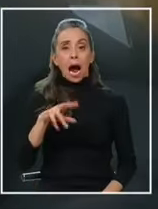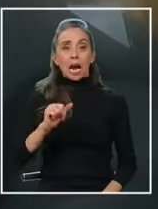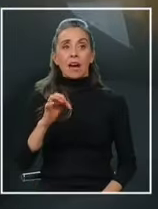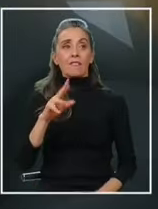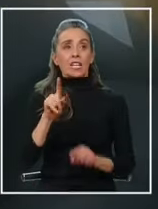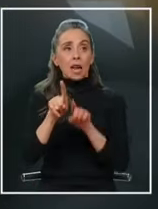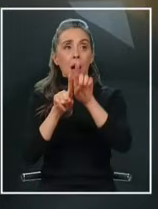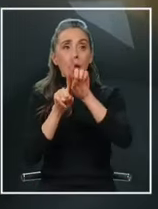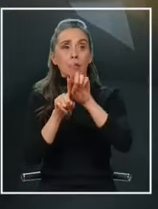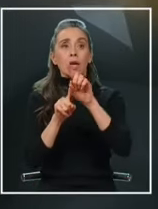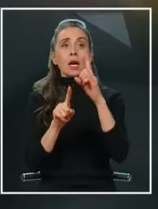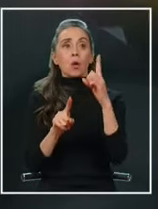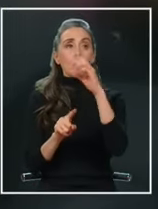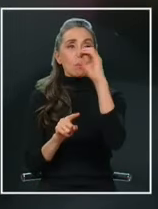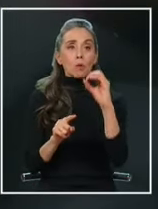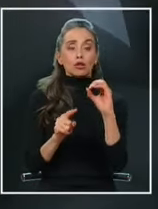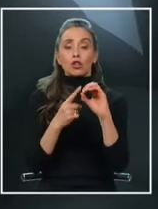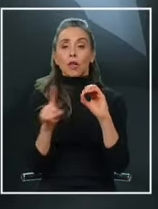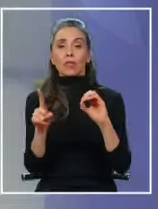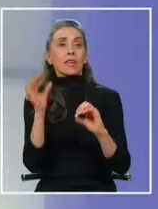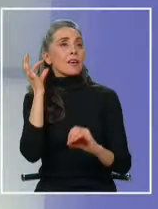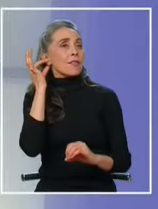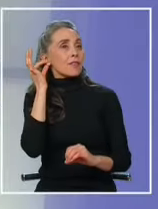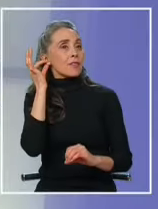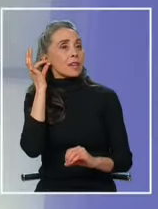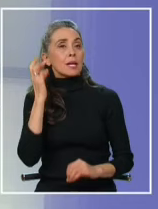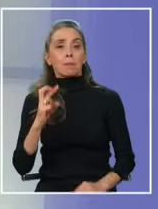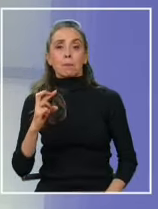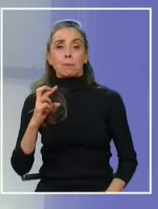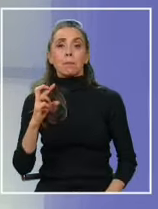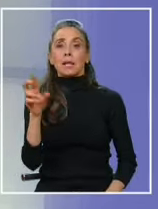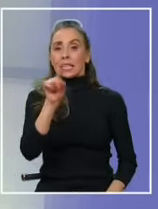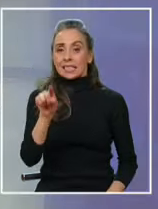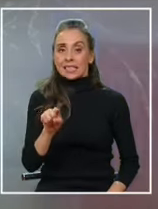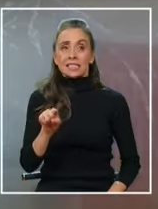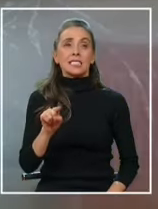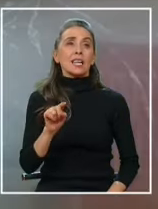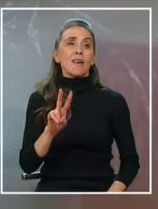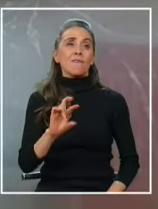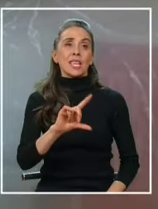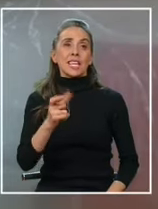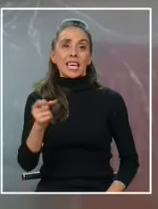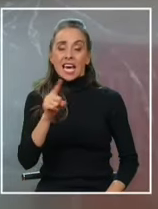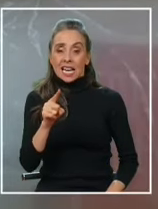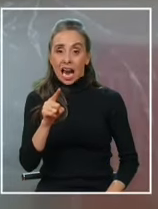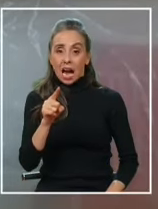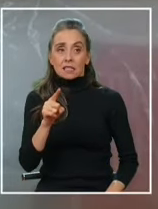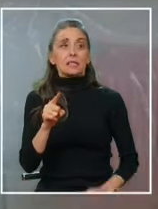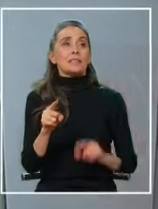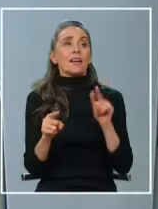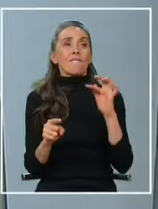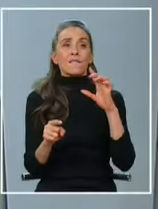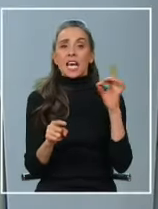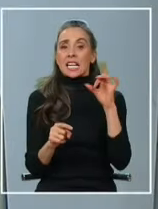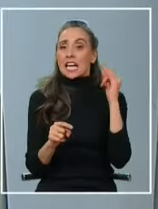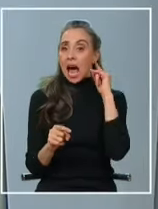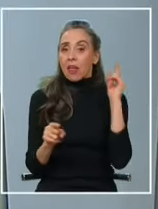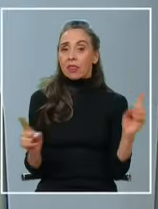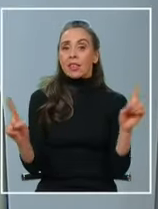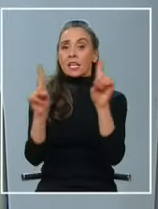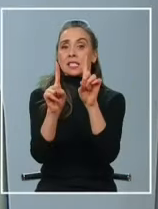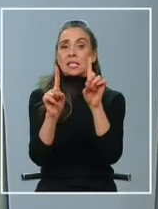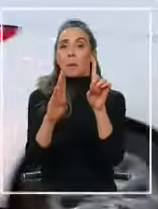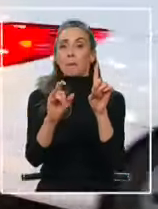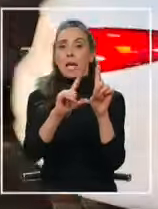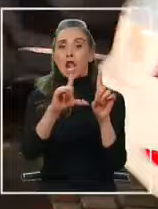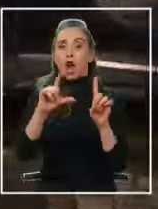estrecho decisivo 1% de diferencia con la carta del PS María Fernanda Villegas. Fernández, así, será quien se enfrenta a